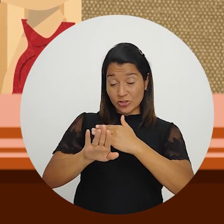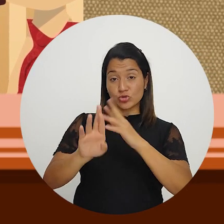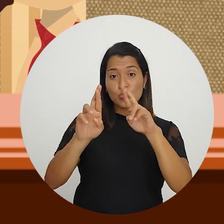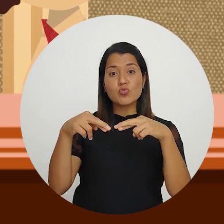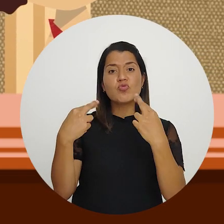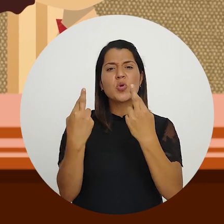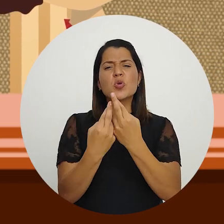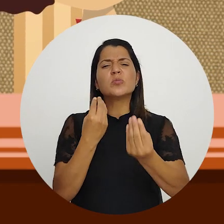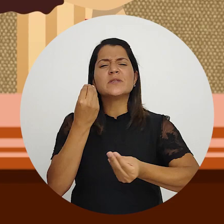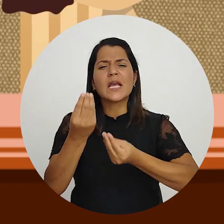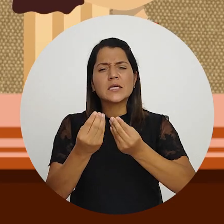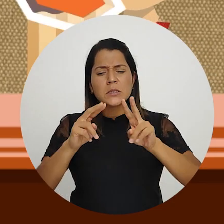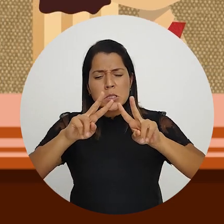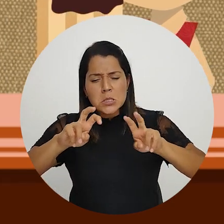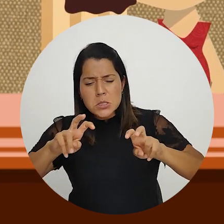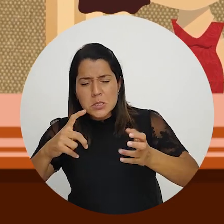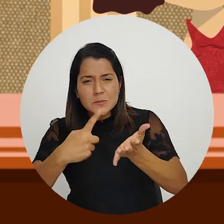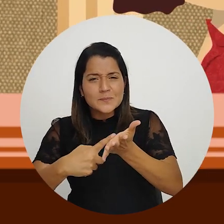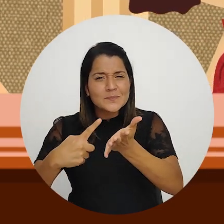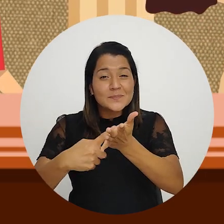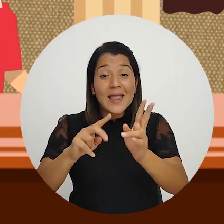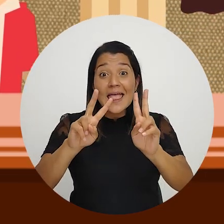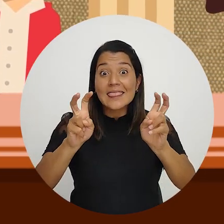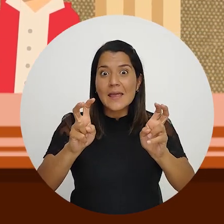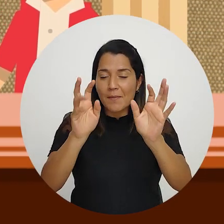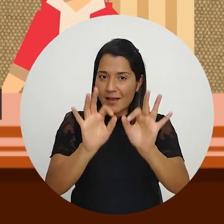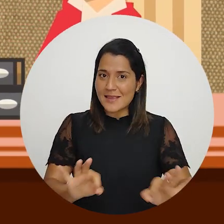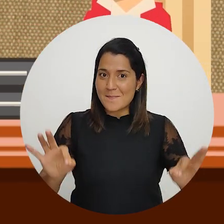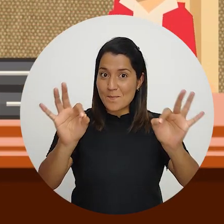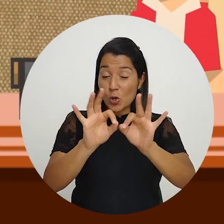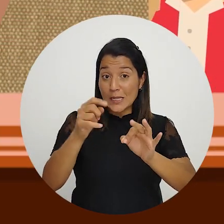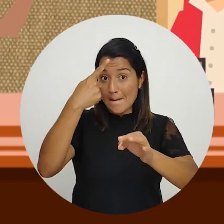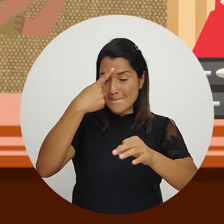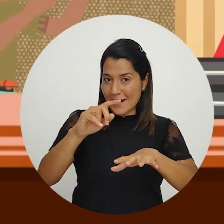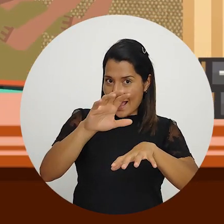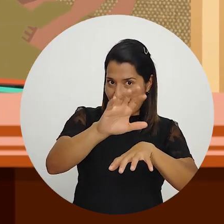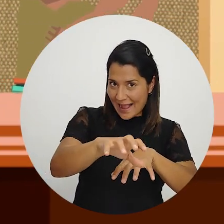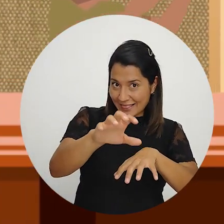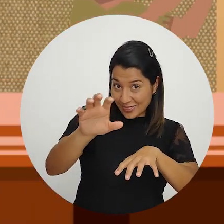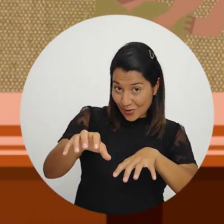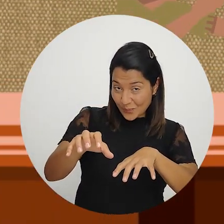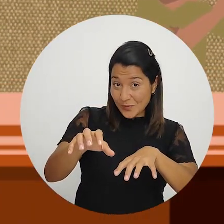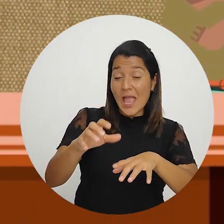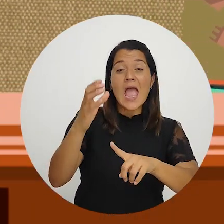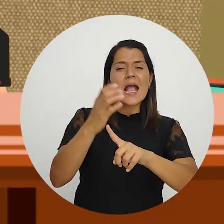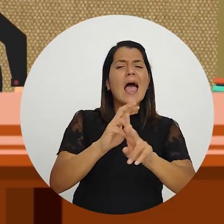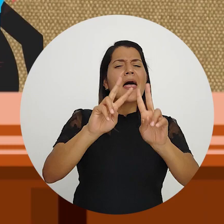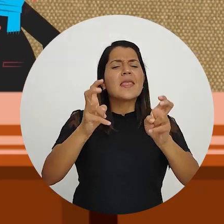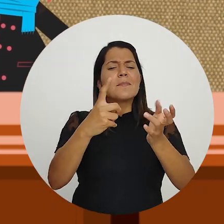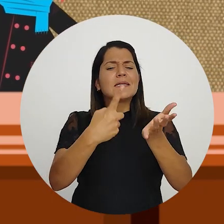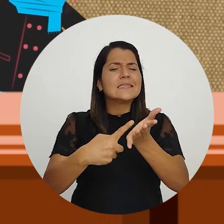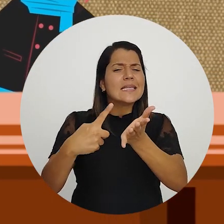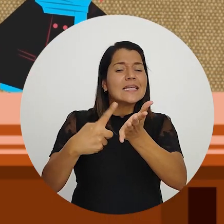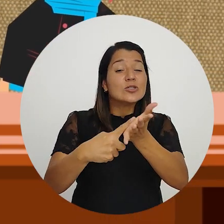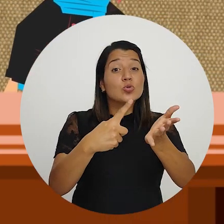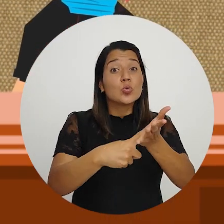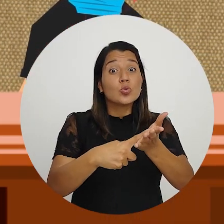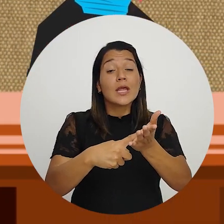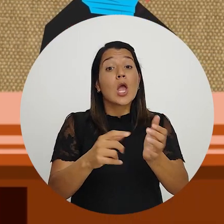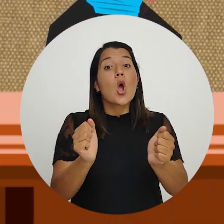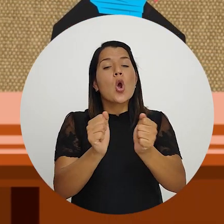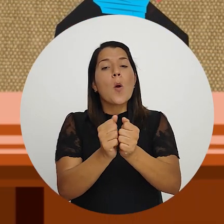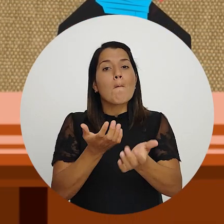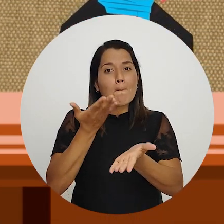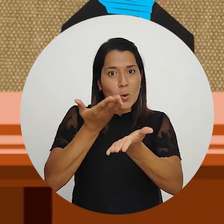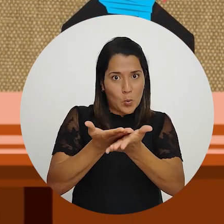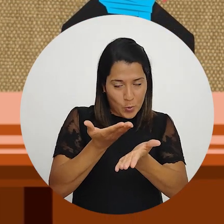Durante las sesiones municipales, estudian y discuten los asuntos de interés del cantón. Los temas se discuten y se expresan